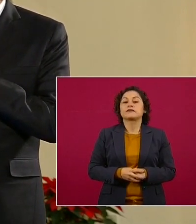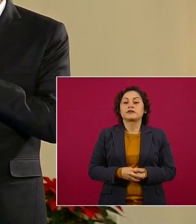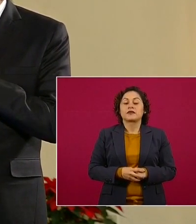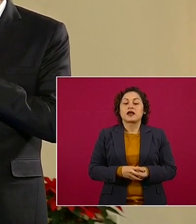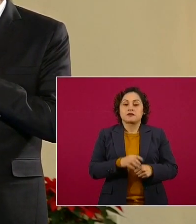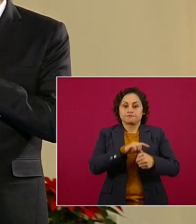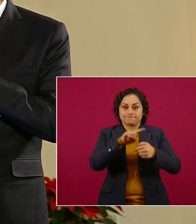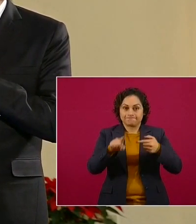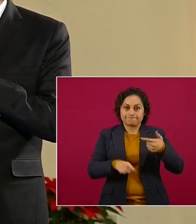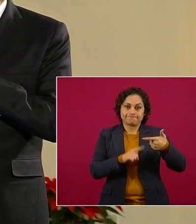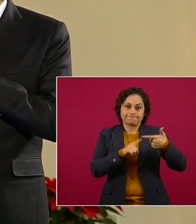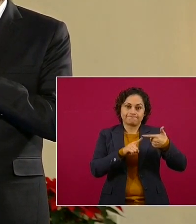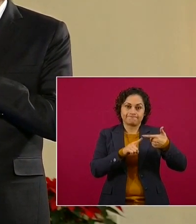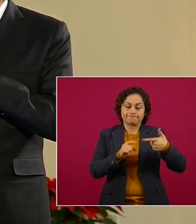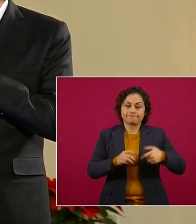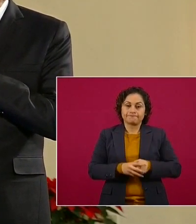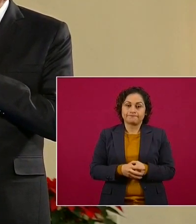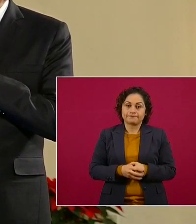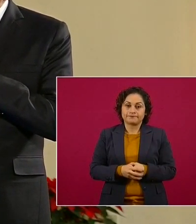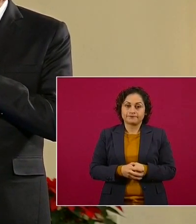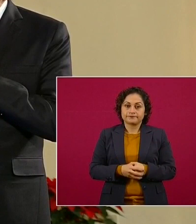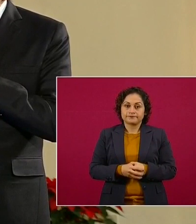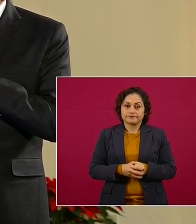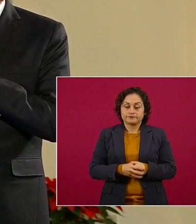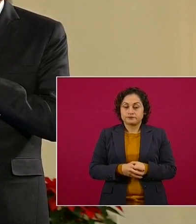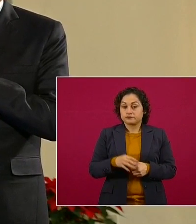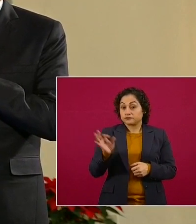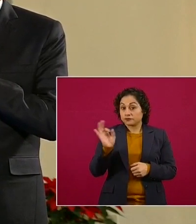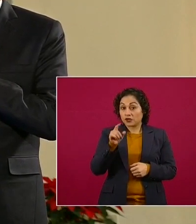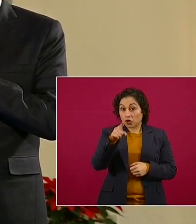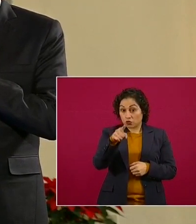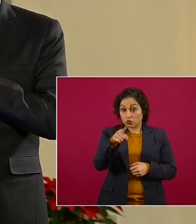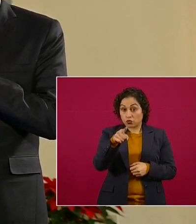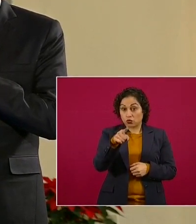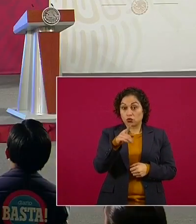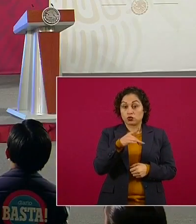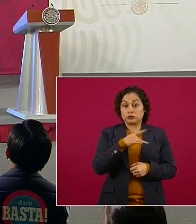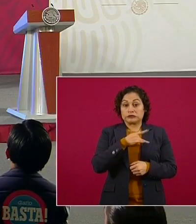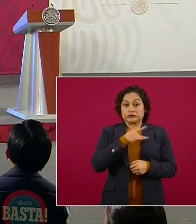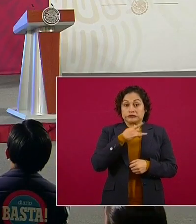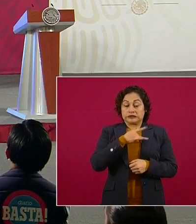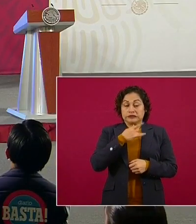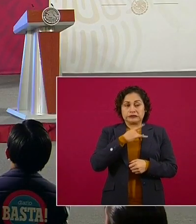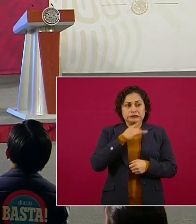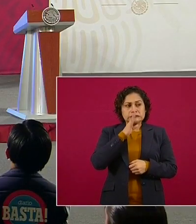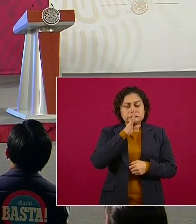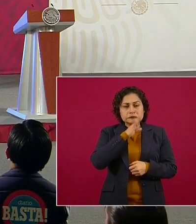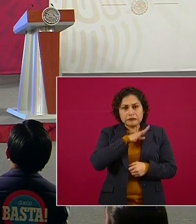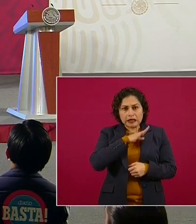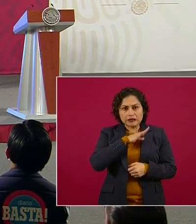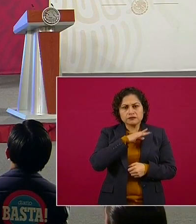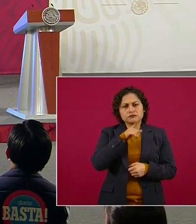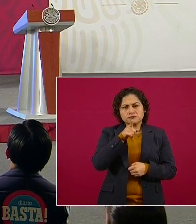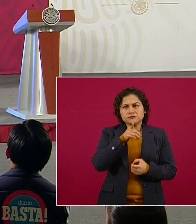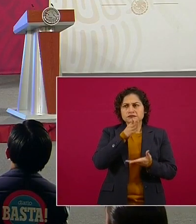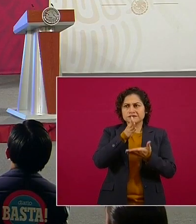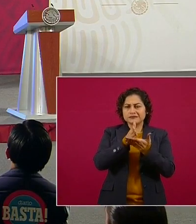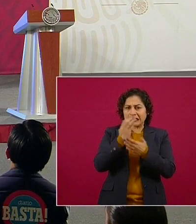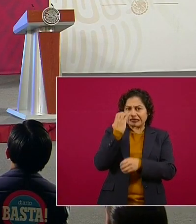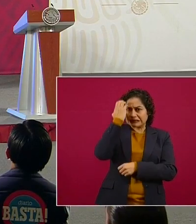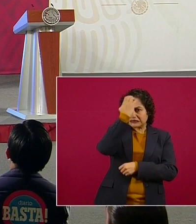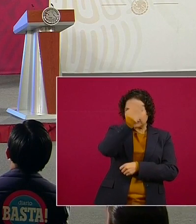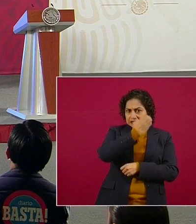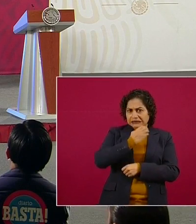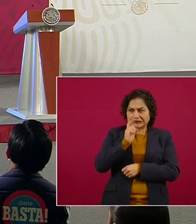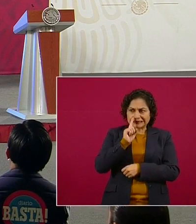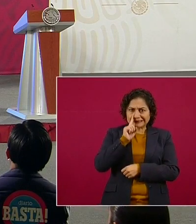Siete, si tienes síntomas, procura hacerte la prueba. Se